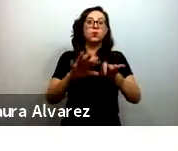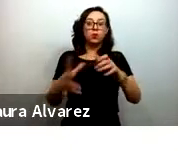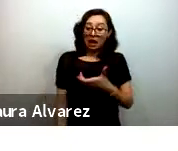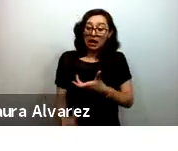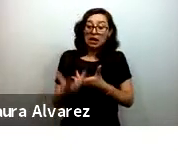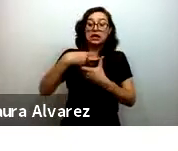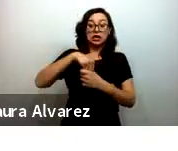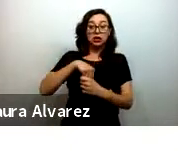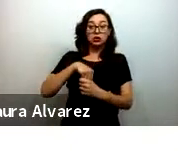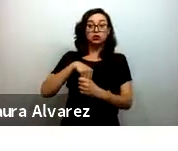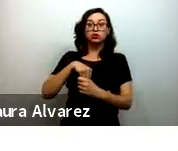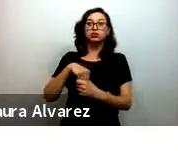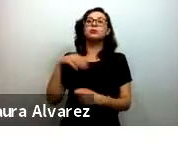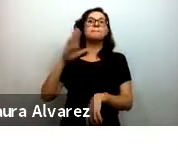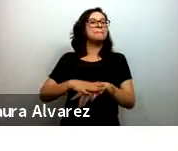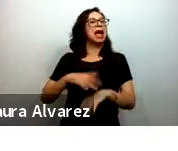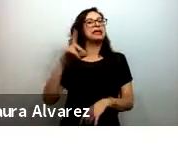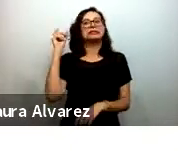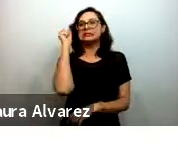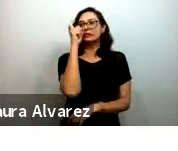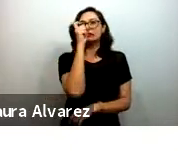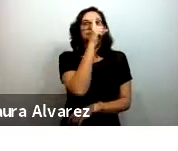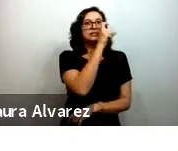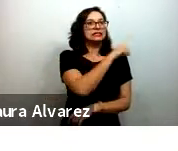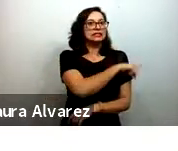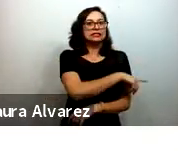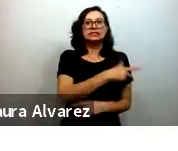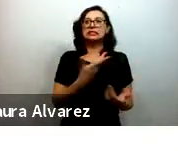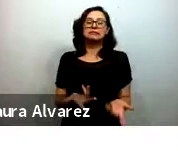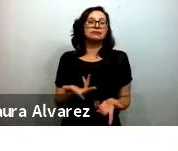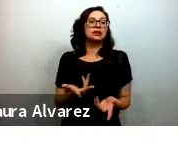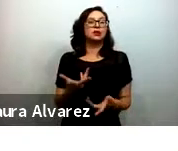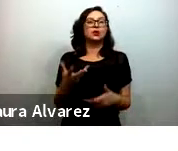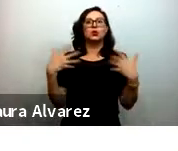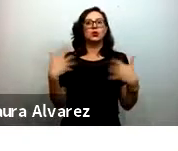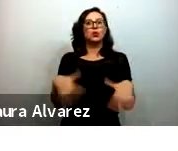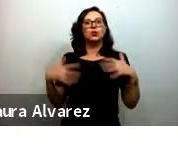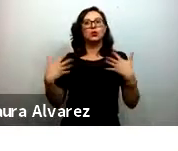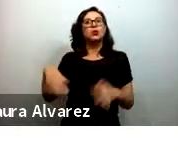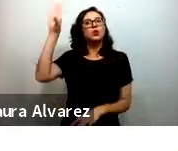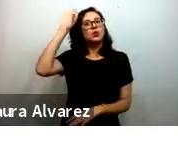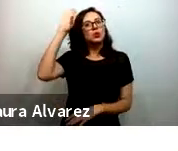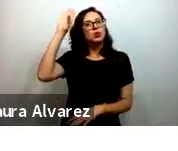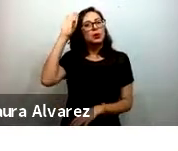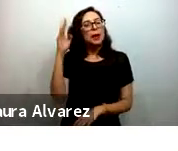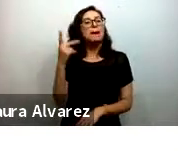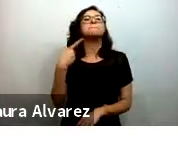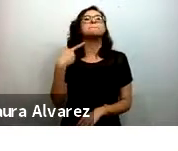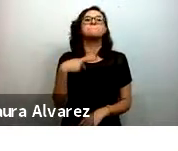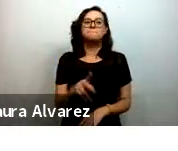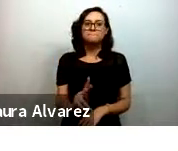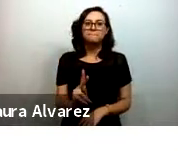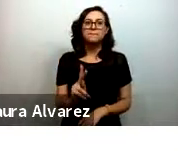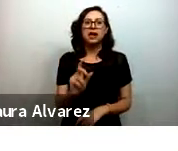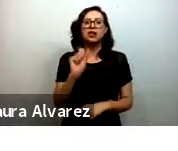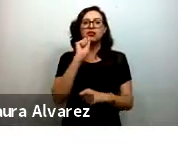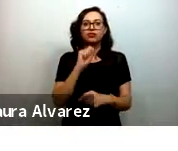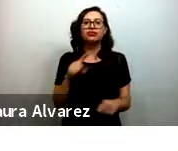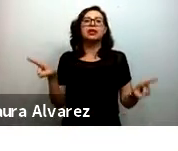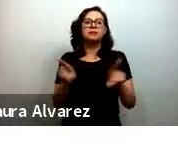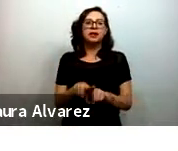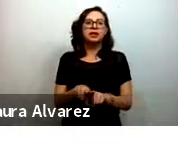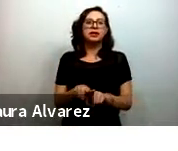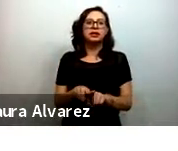difícil a lo mejor de lo que habíamos pensado, pero nos da una chance más